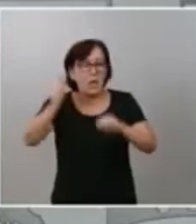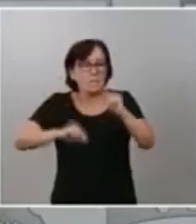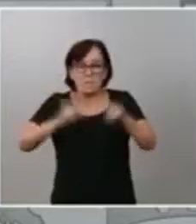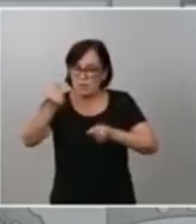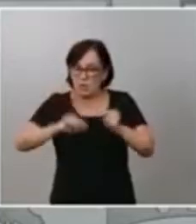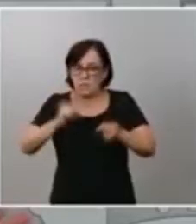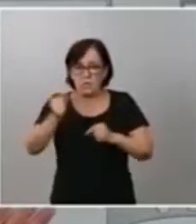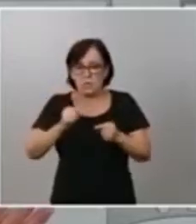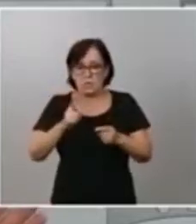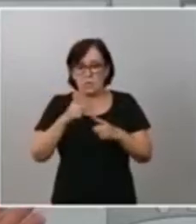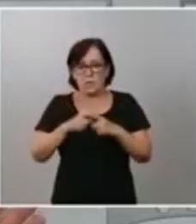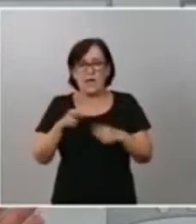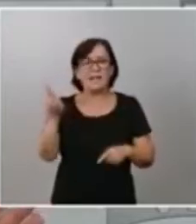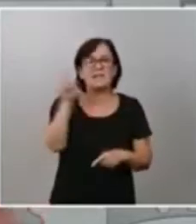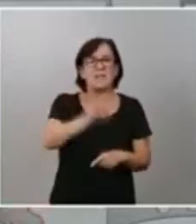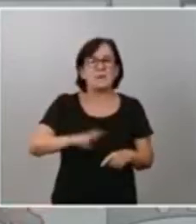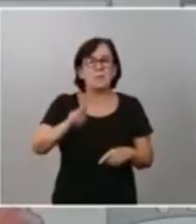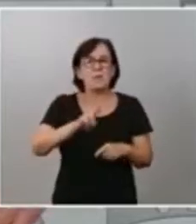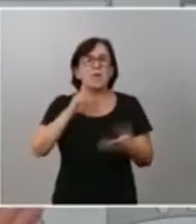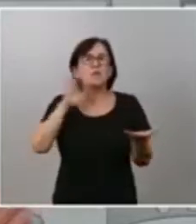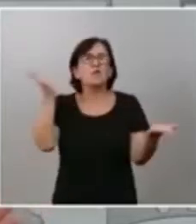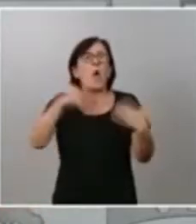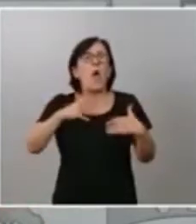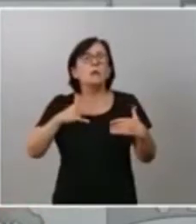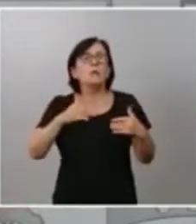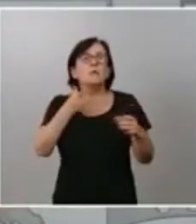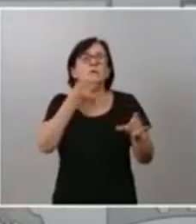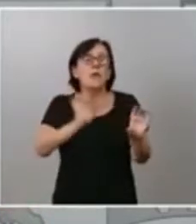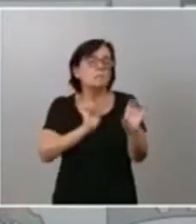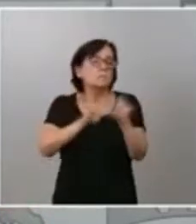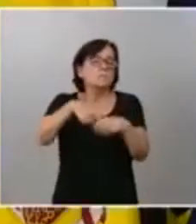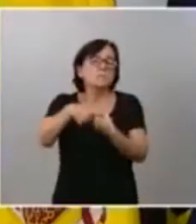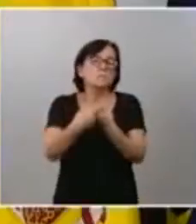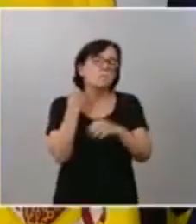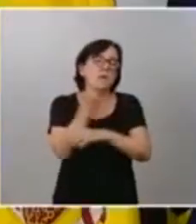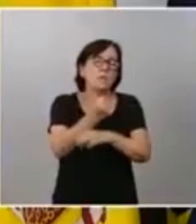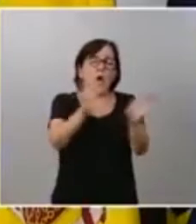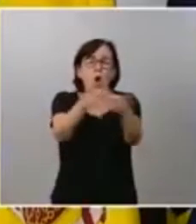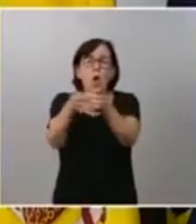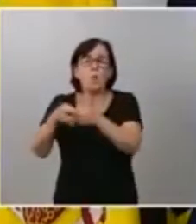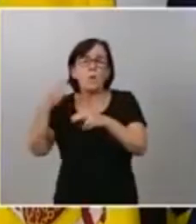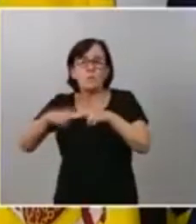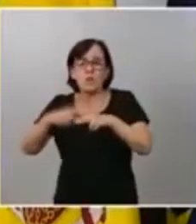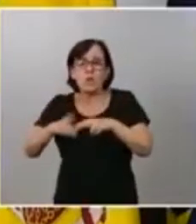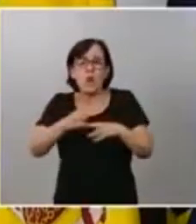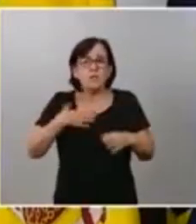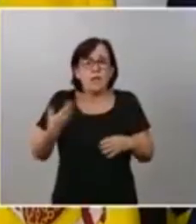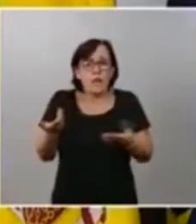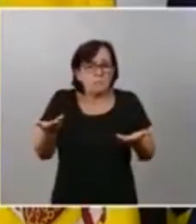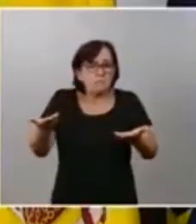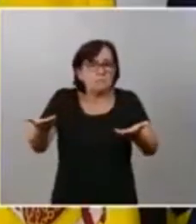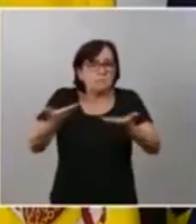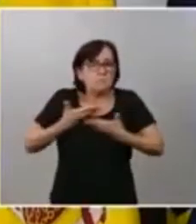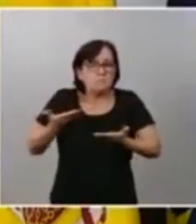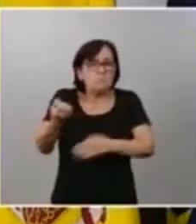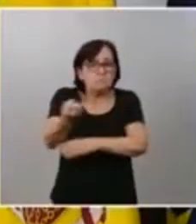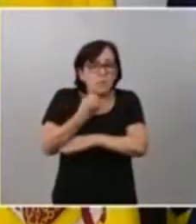recuperación, aquí no hay límite de aforo. Todos los partidos políticos que quieran arrimar el hombro son bienvenidos. Son bienvenidos.